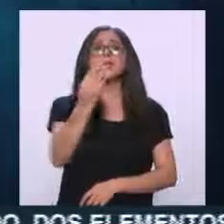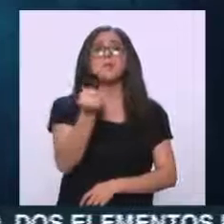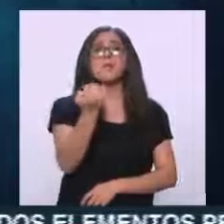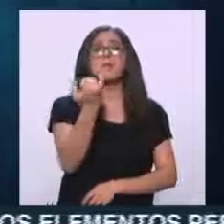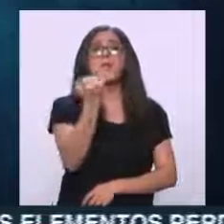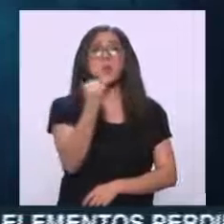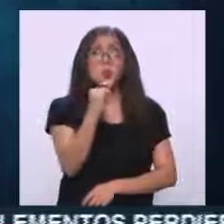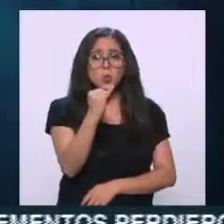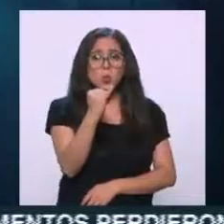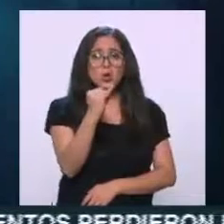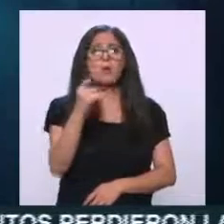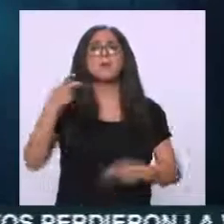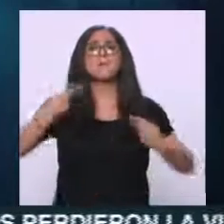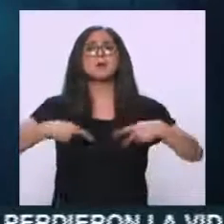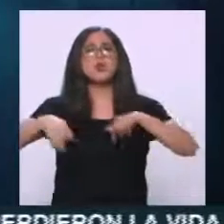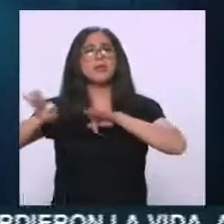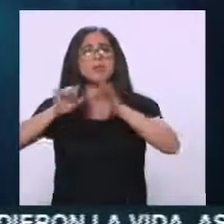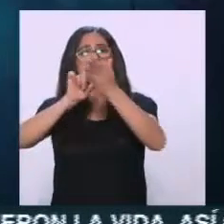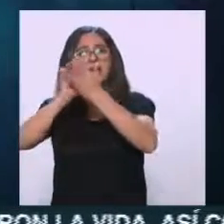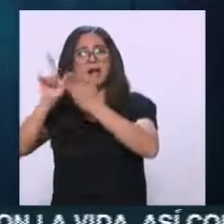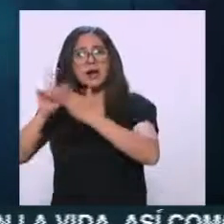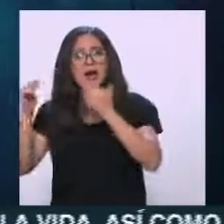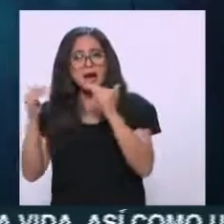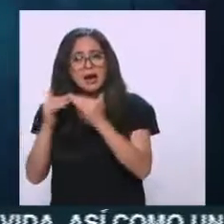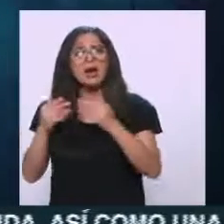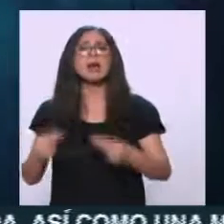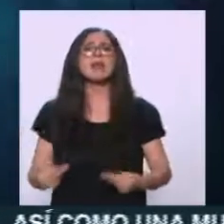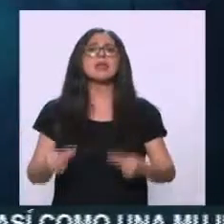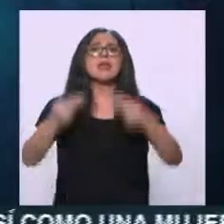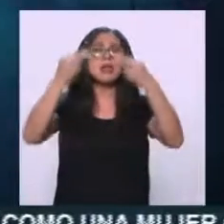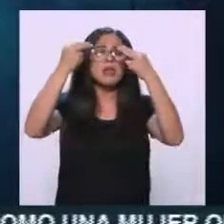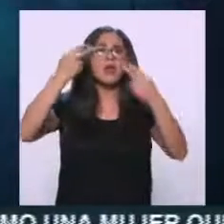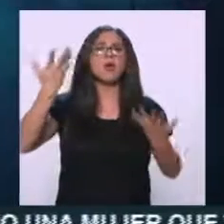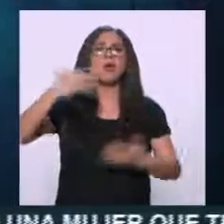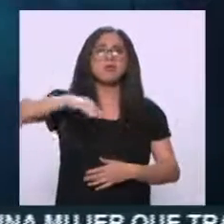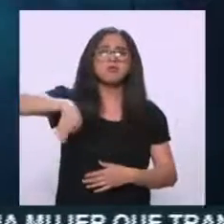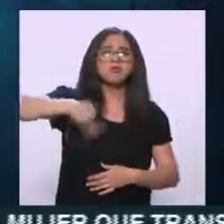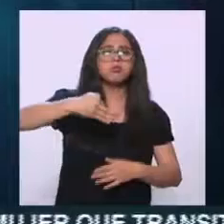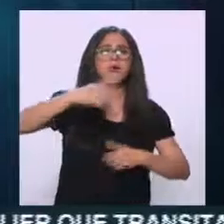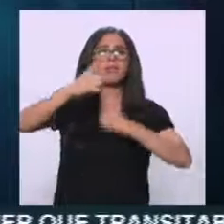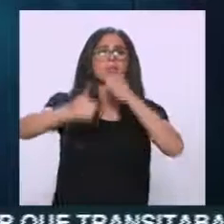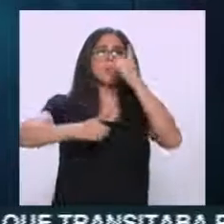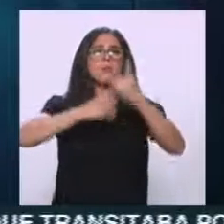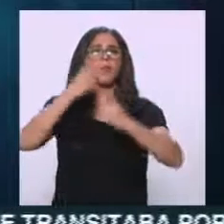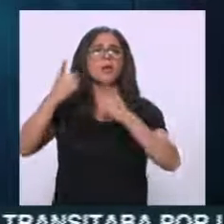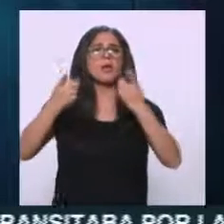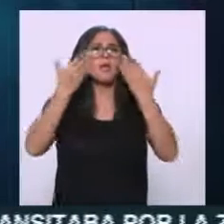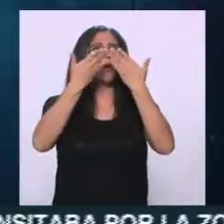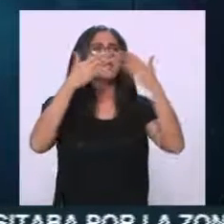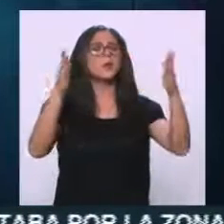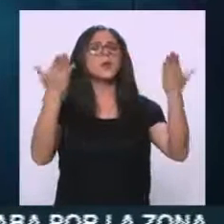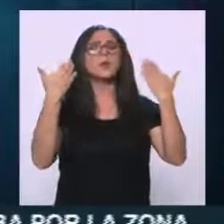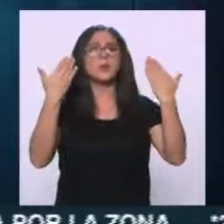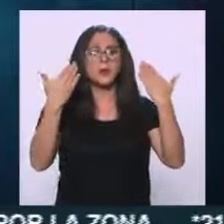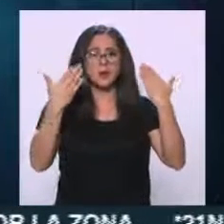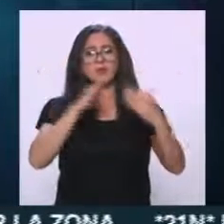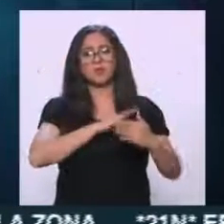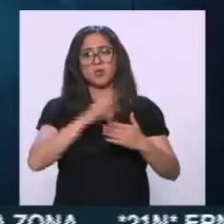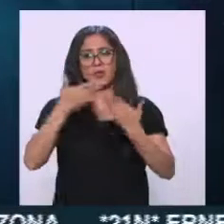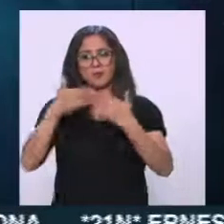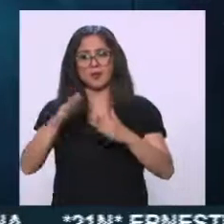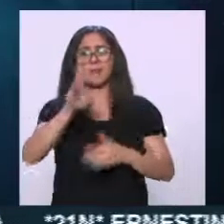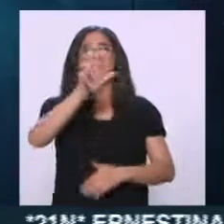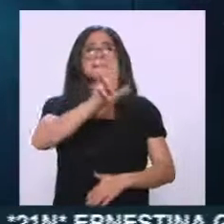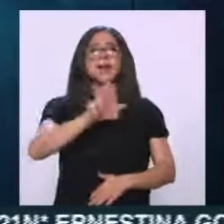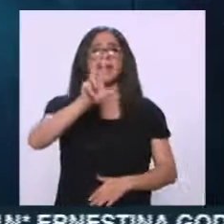trabajadoras del hogar, comercio al menudeo y clubes deportivos con actividades al aire libre. Martes 30 de